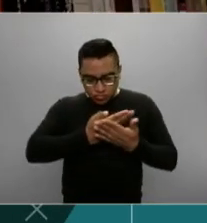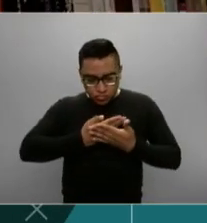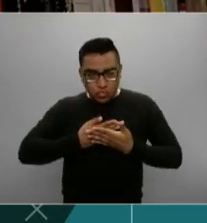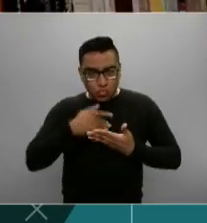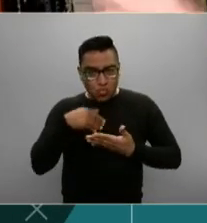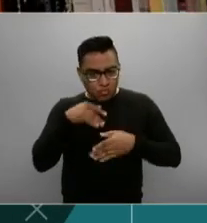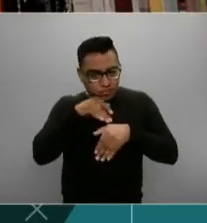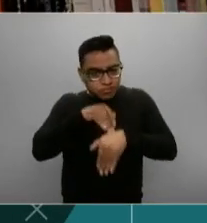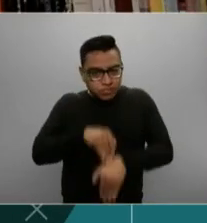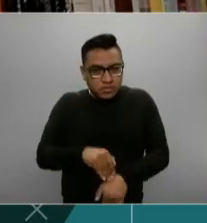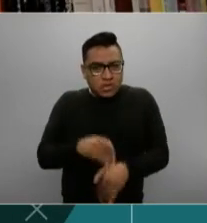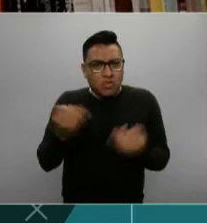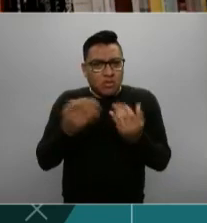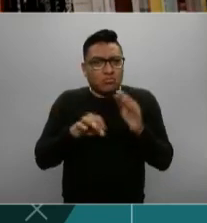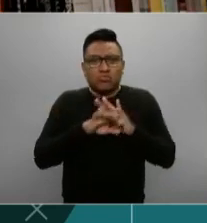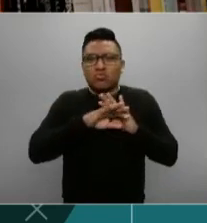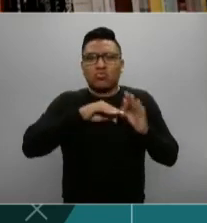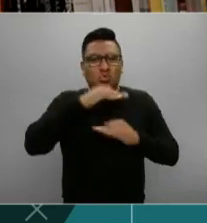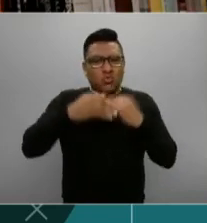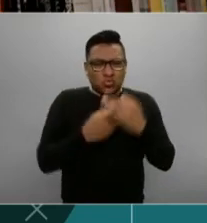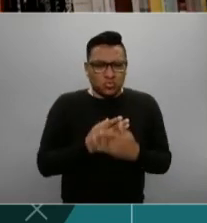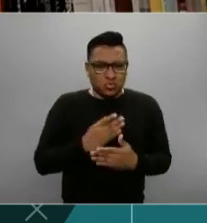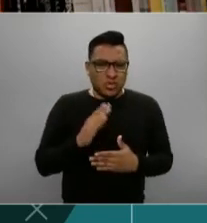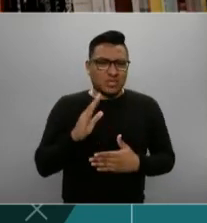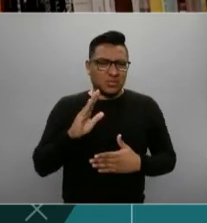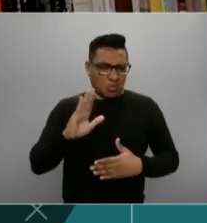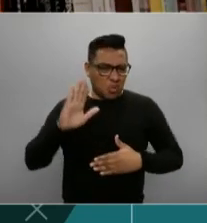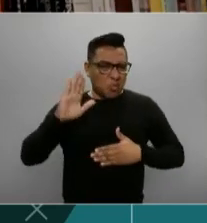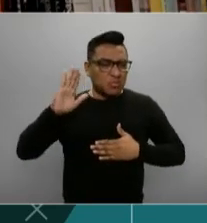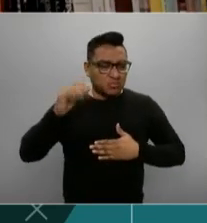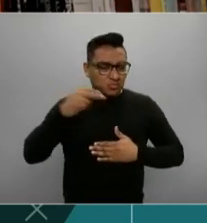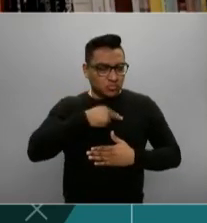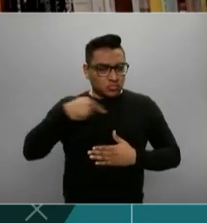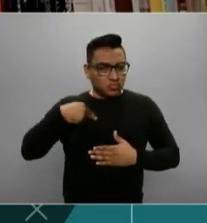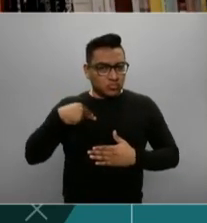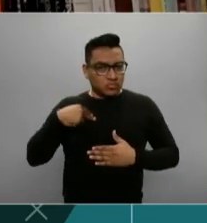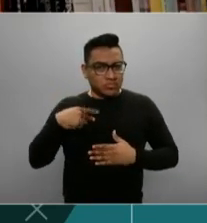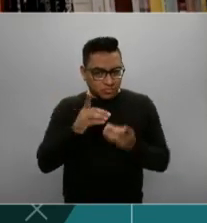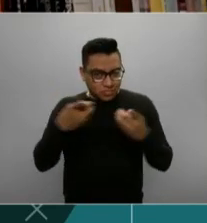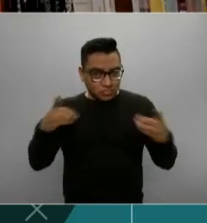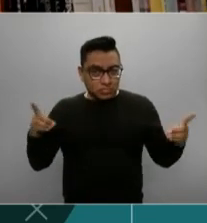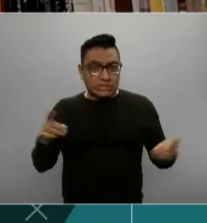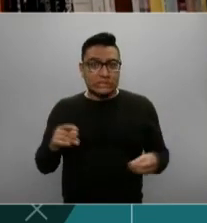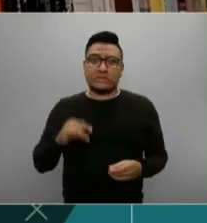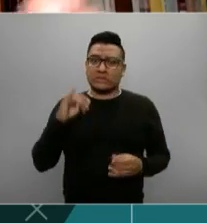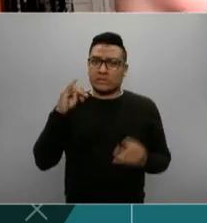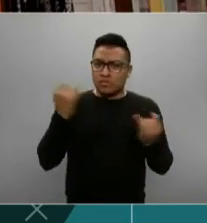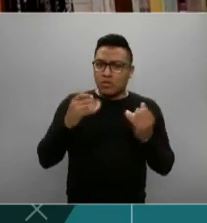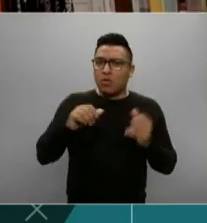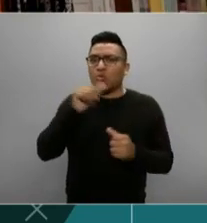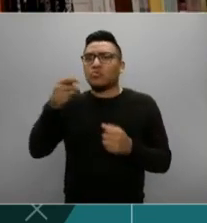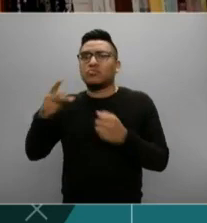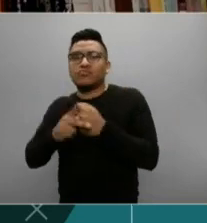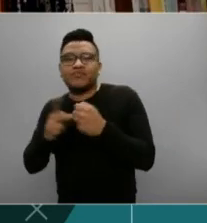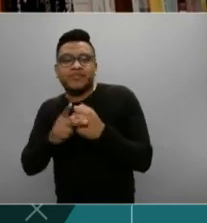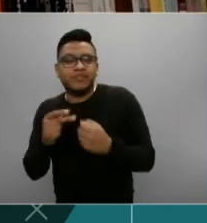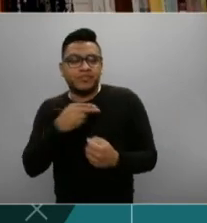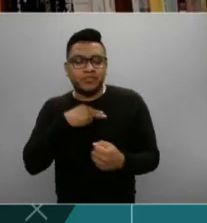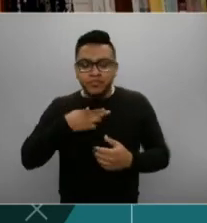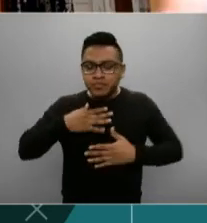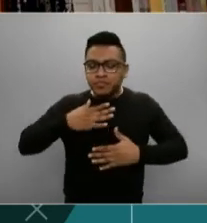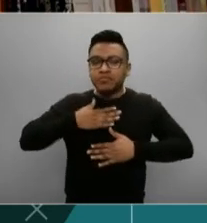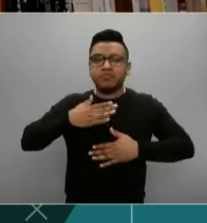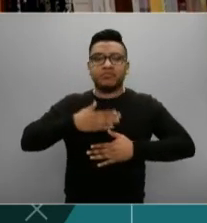de entrada los compromisos que conlleva dicha resolución. Y el compromiso fundamental es que los países que la